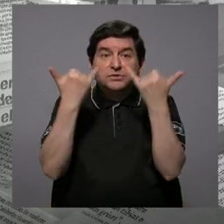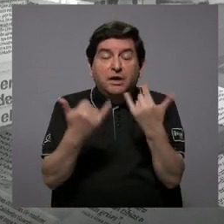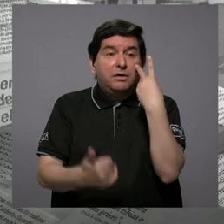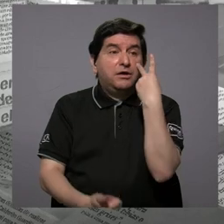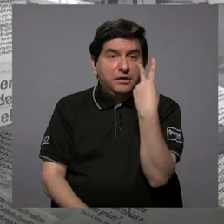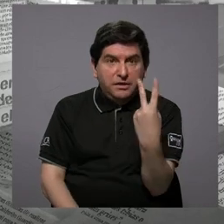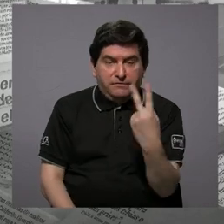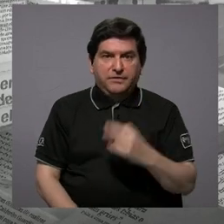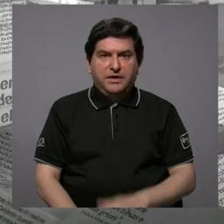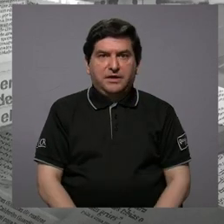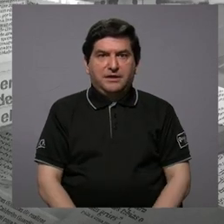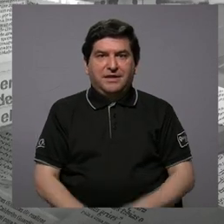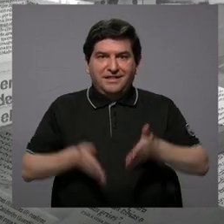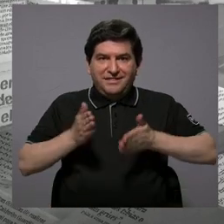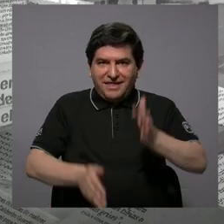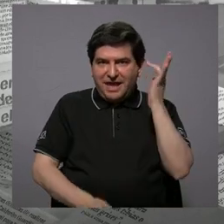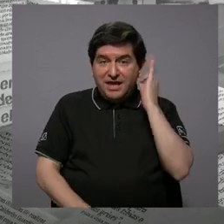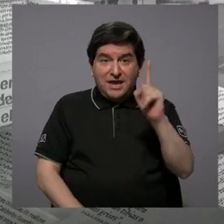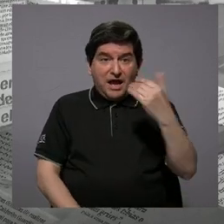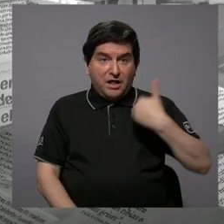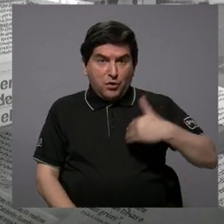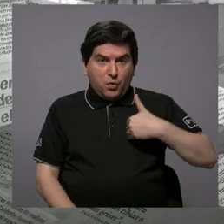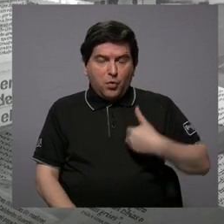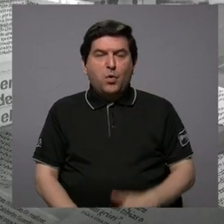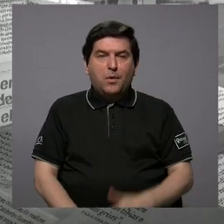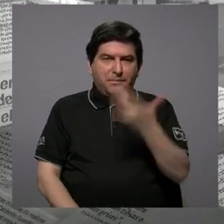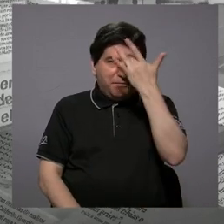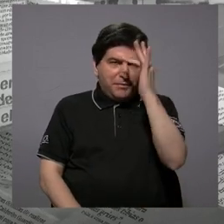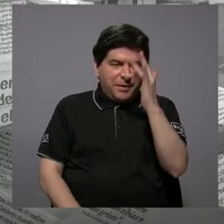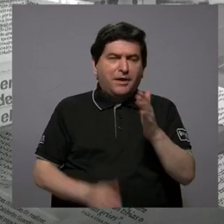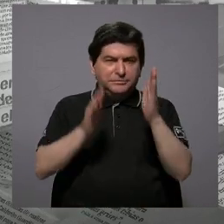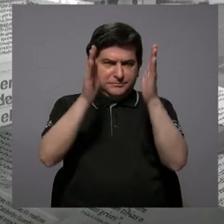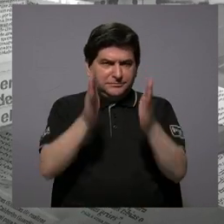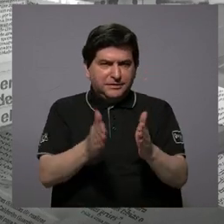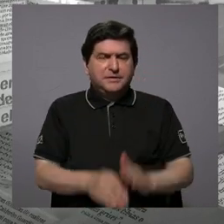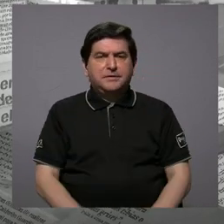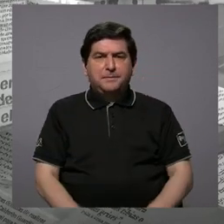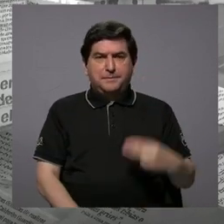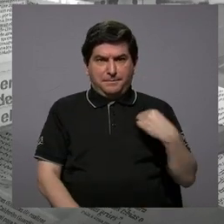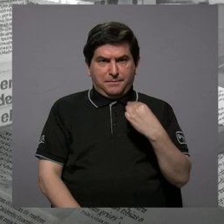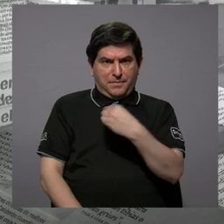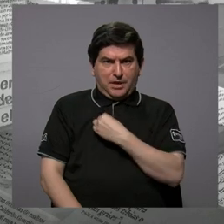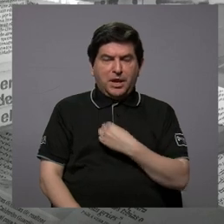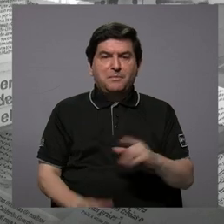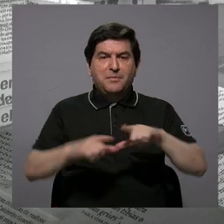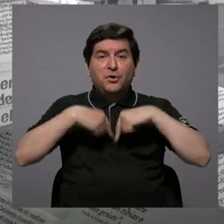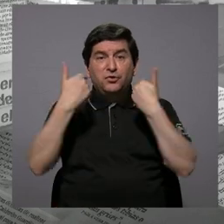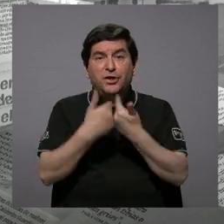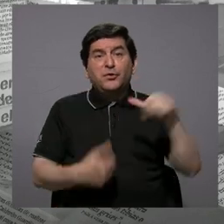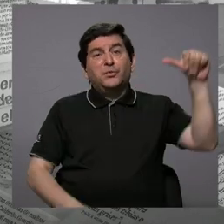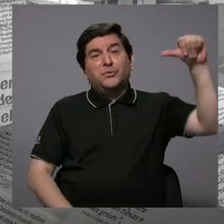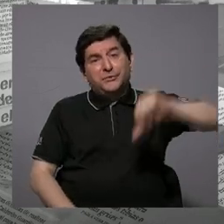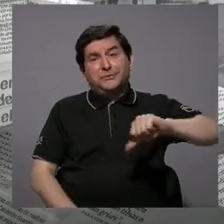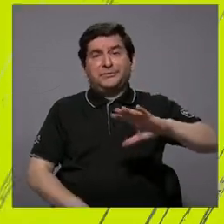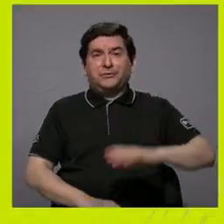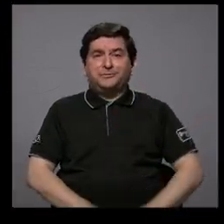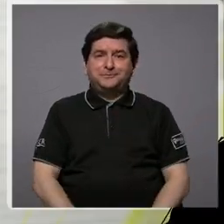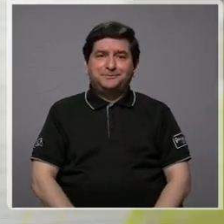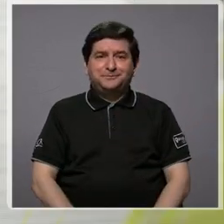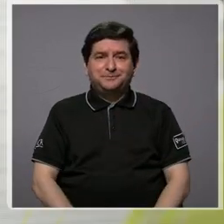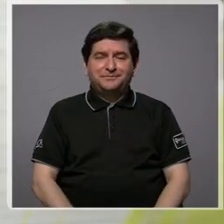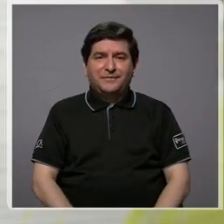veremos de la hija de un hombre intelectual que militó en el bando perdedor y